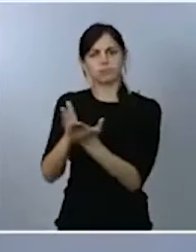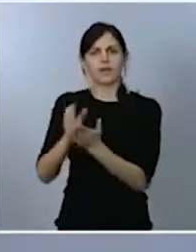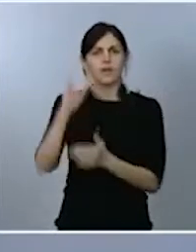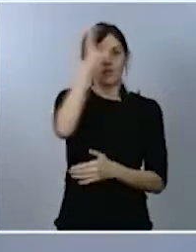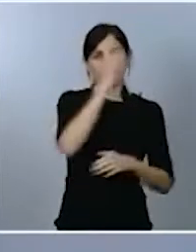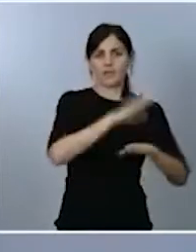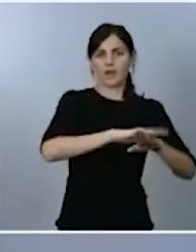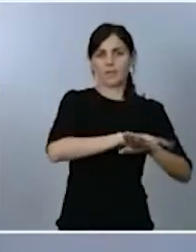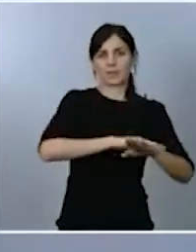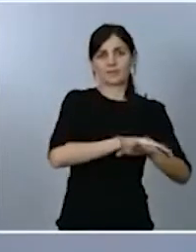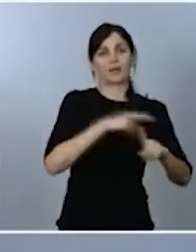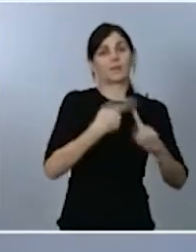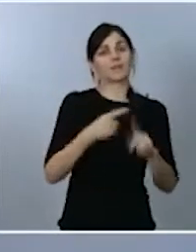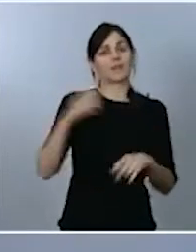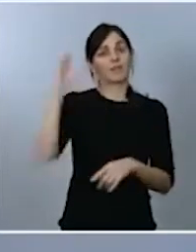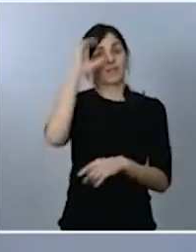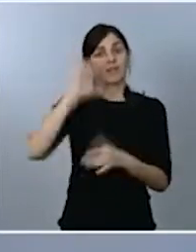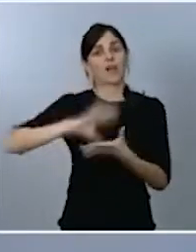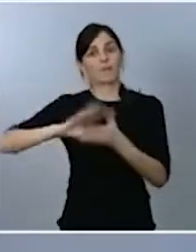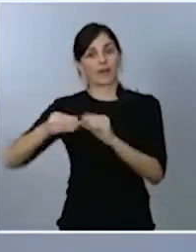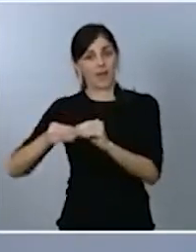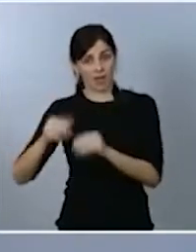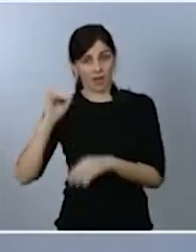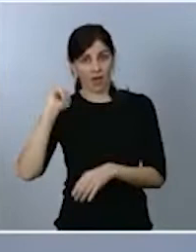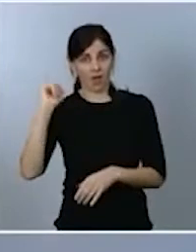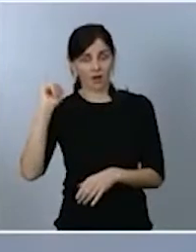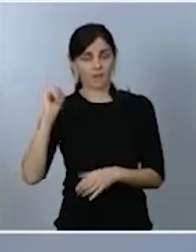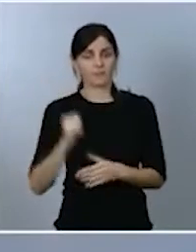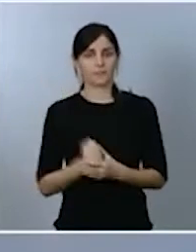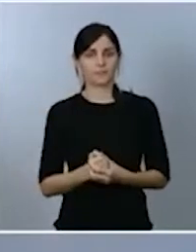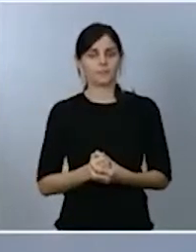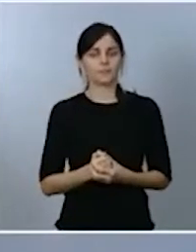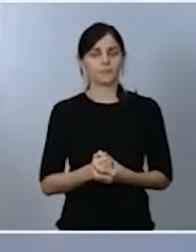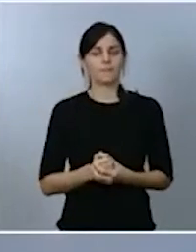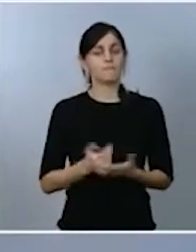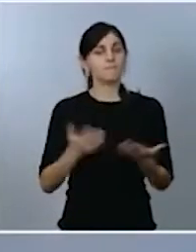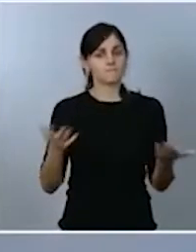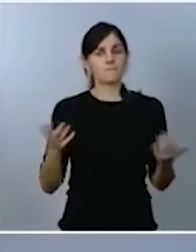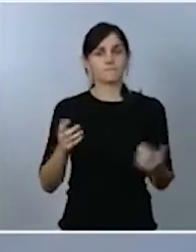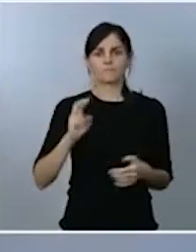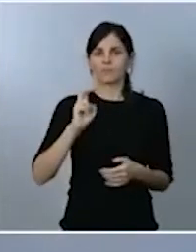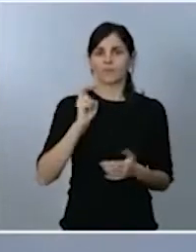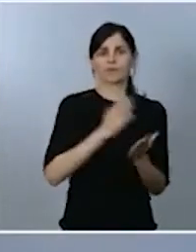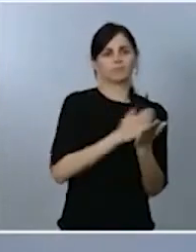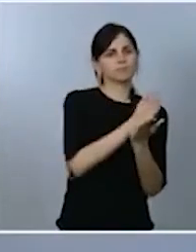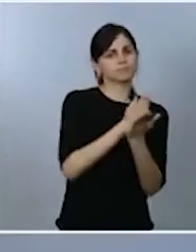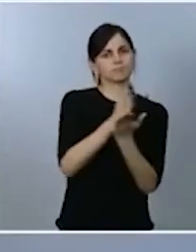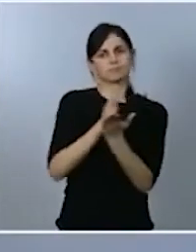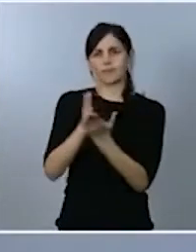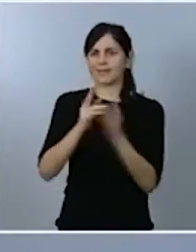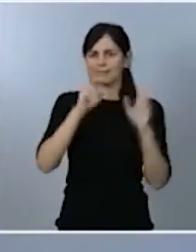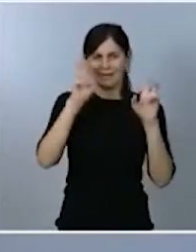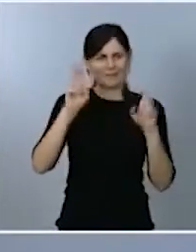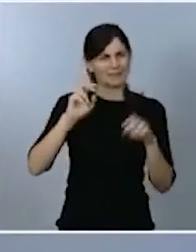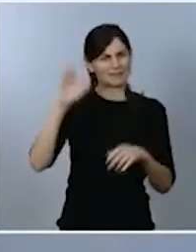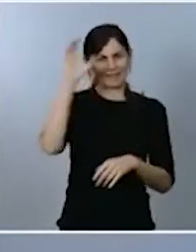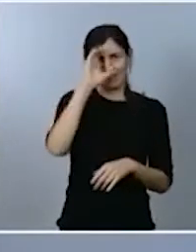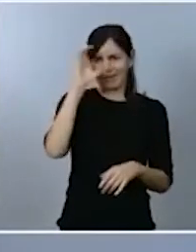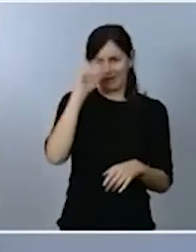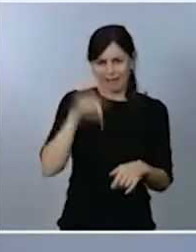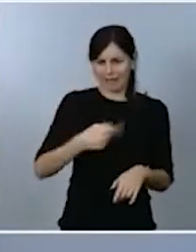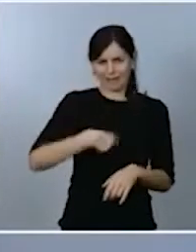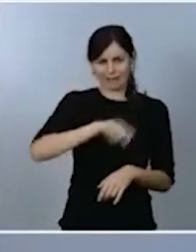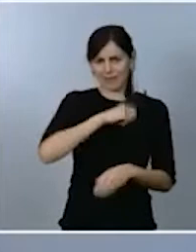abarca una amplia variedad prácticamente todos los temas de la ciencia que se hacen en este país. Financia